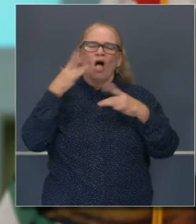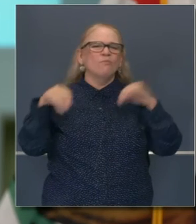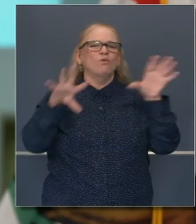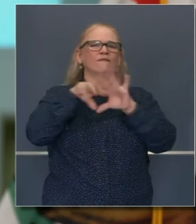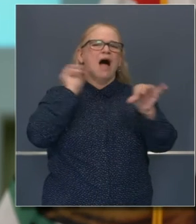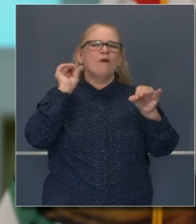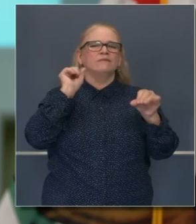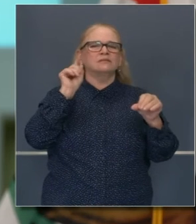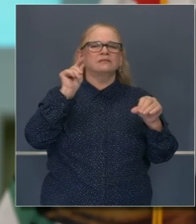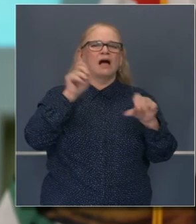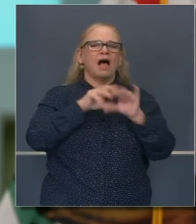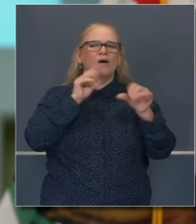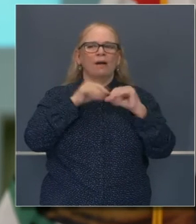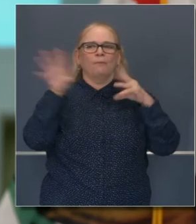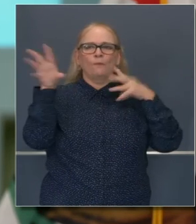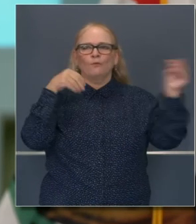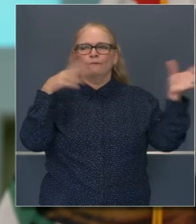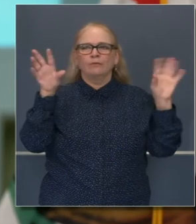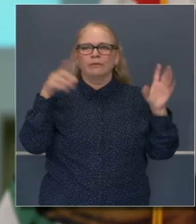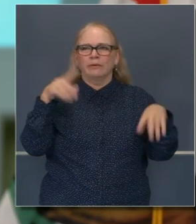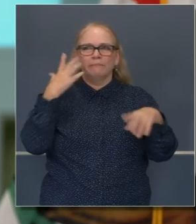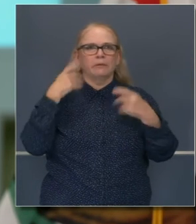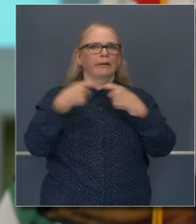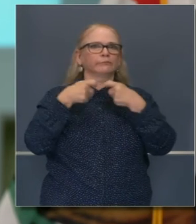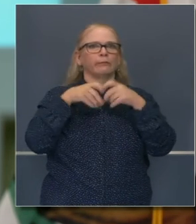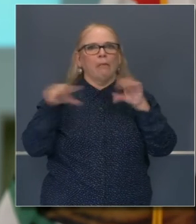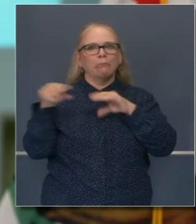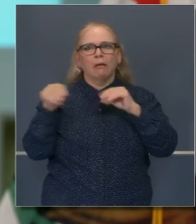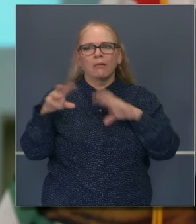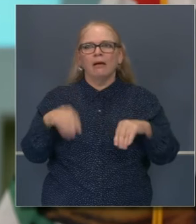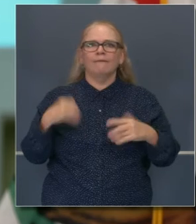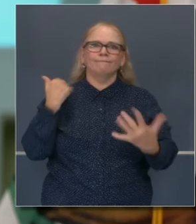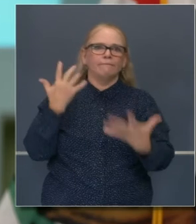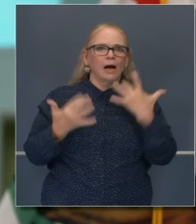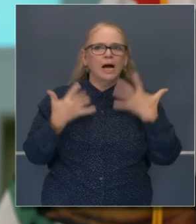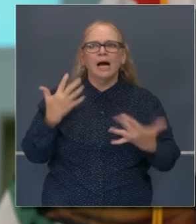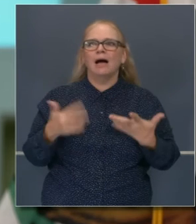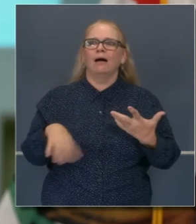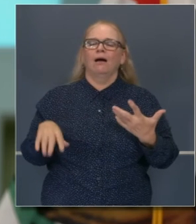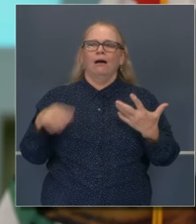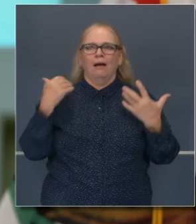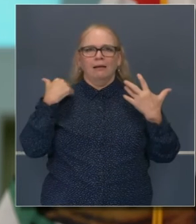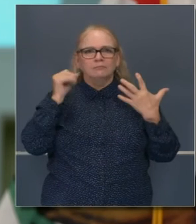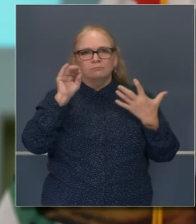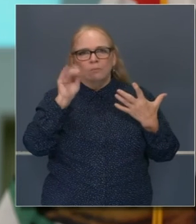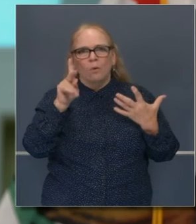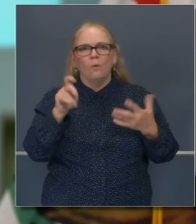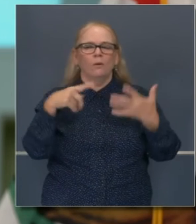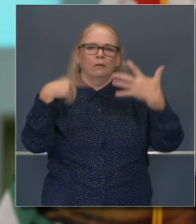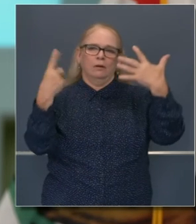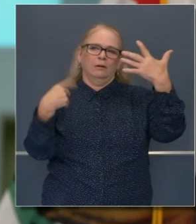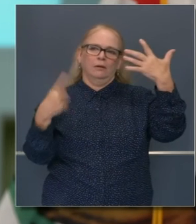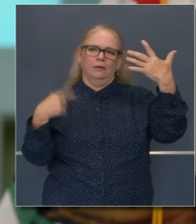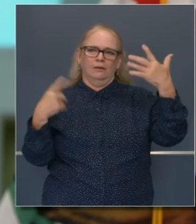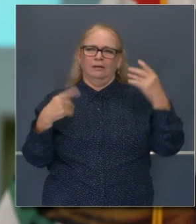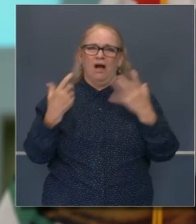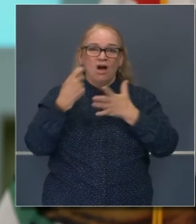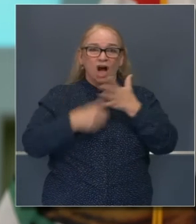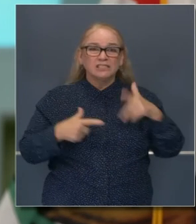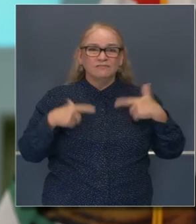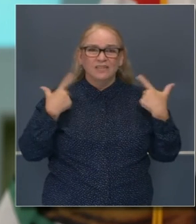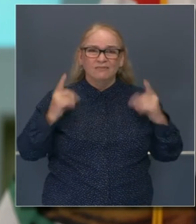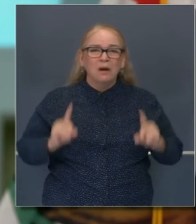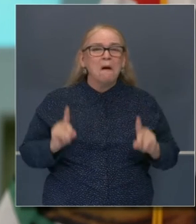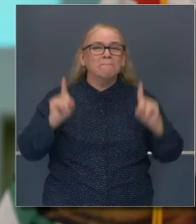estados debido a los incendios, a los apagones. Es simplemente difícil